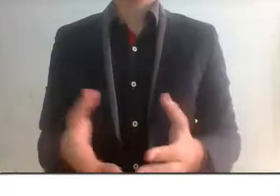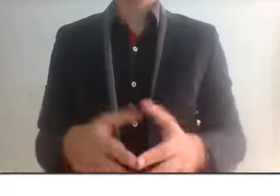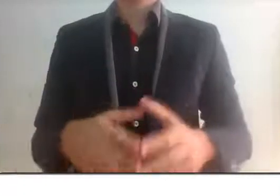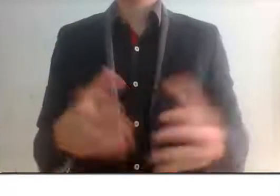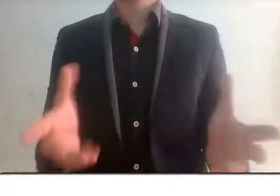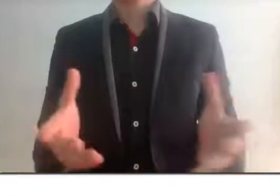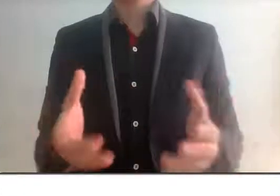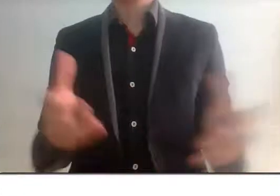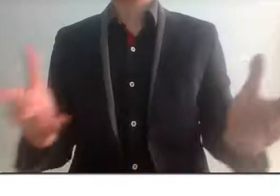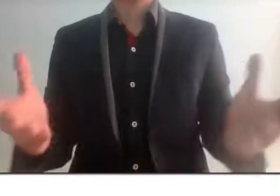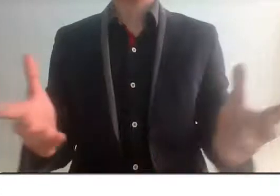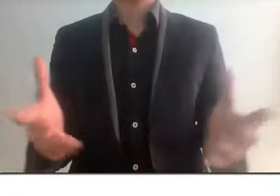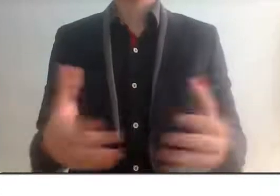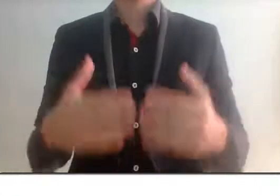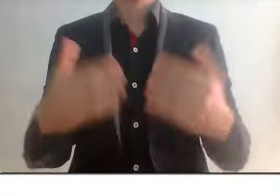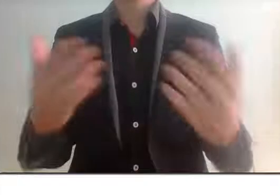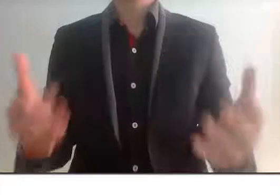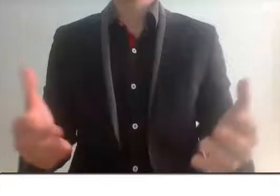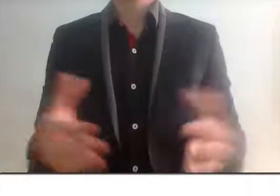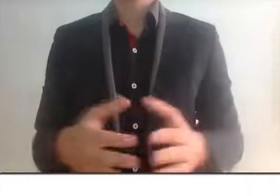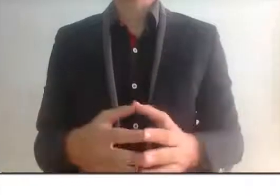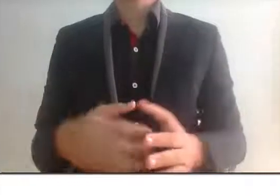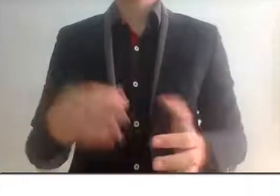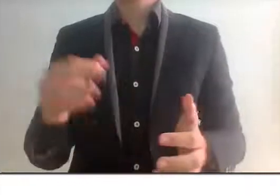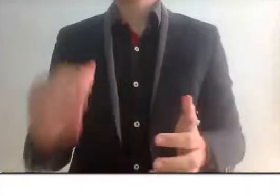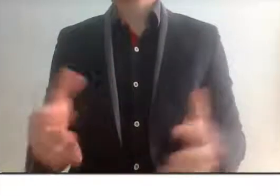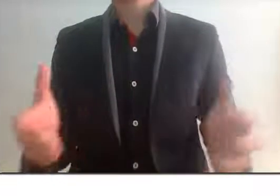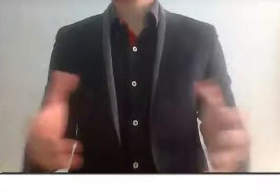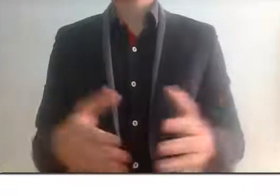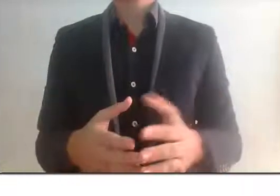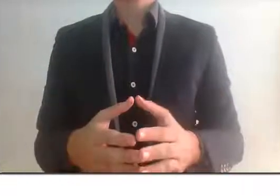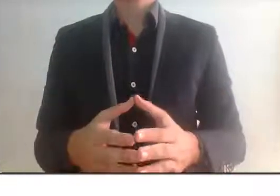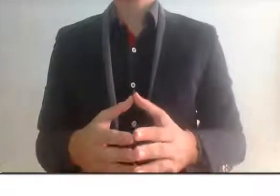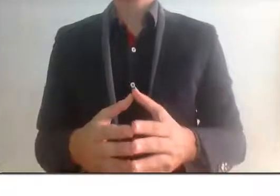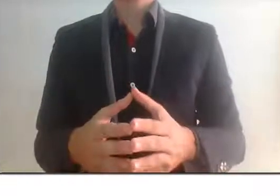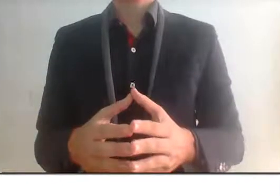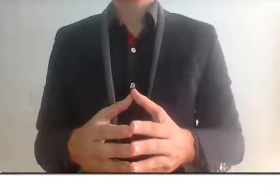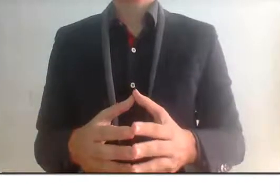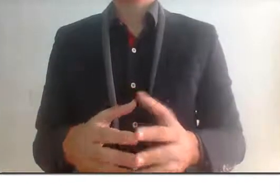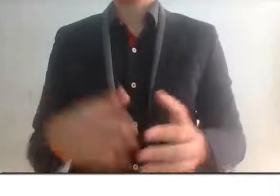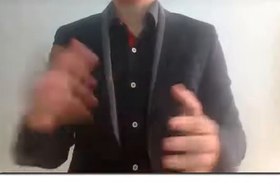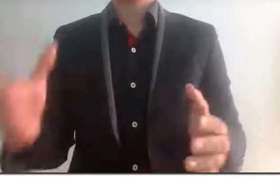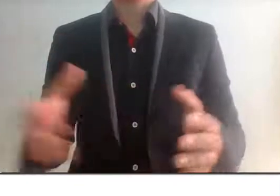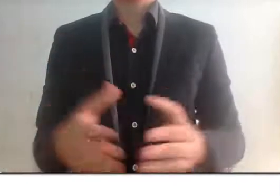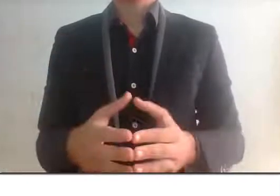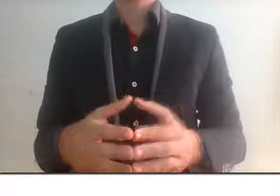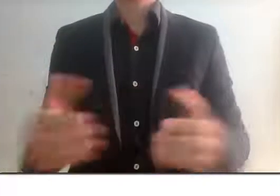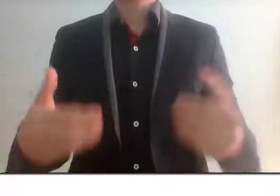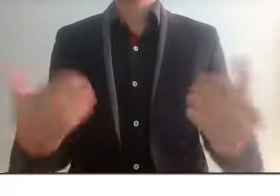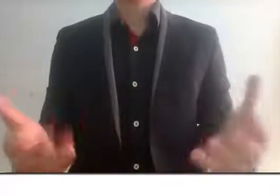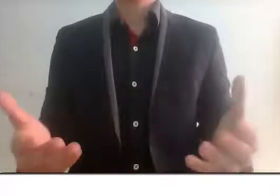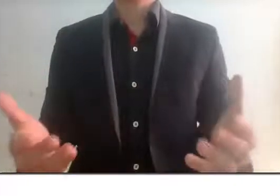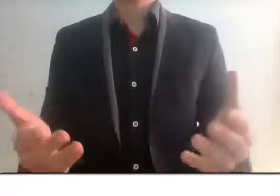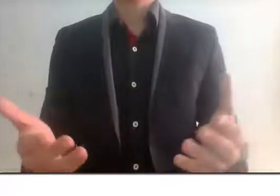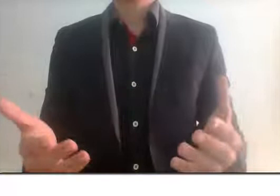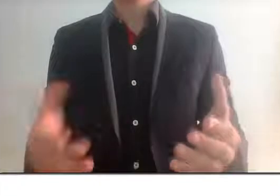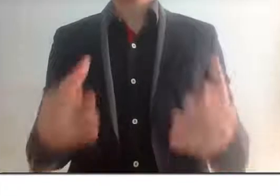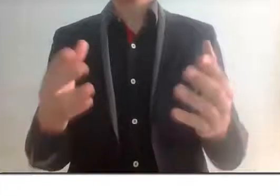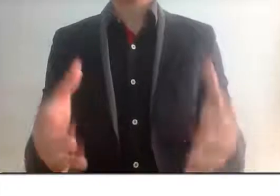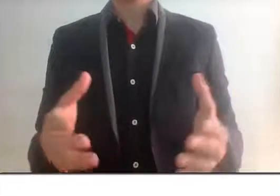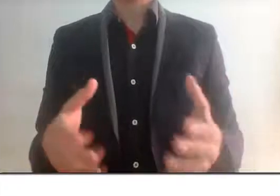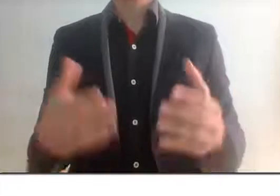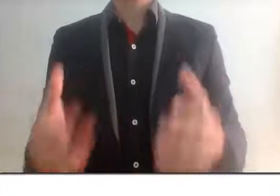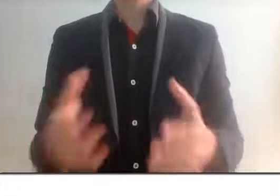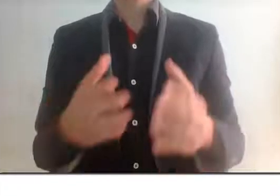apoyar a huevones, no, eso no aplica, habrá personas que a lo mejor si se aprovechan de este tipo de becas y mientan para obtener esa beca,